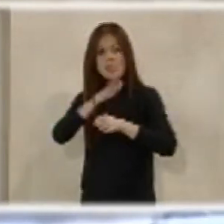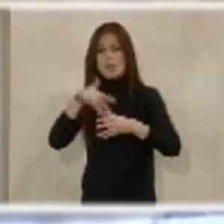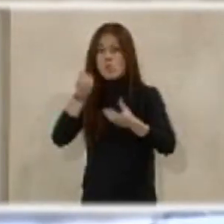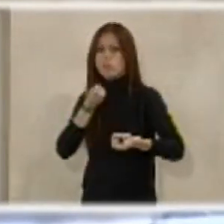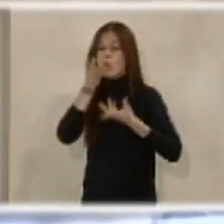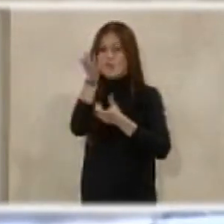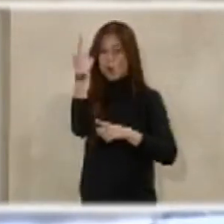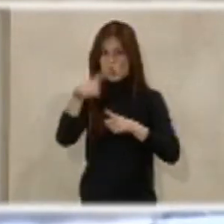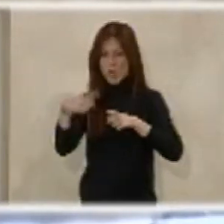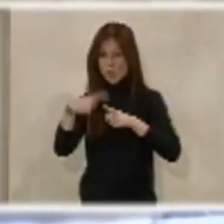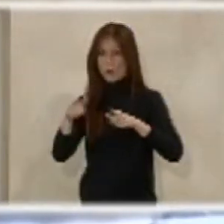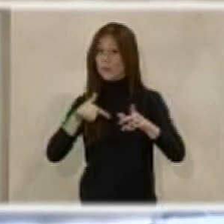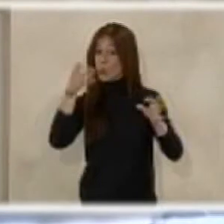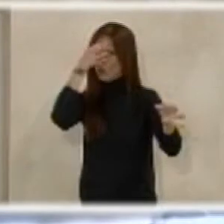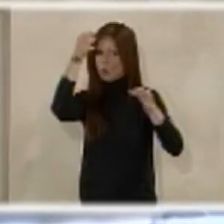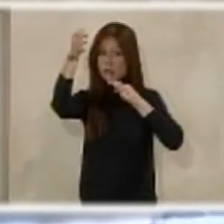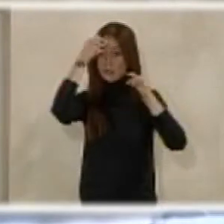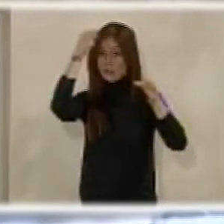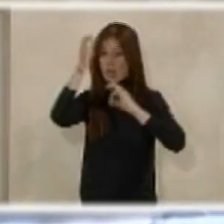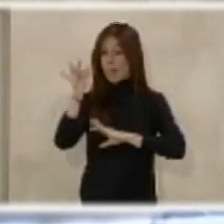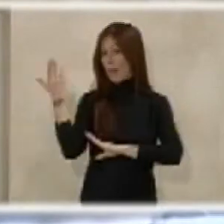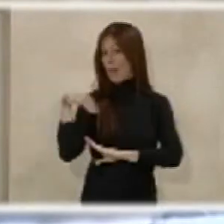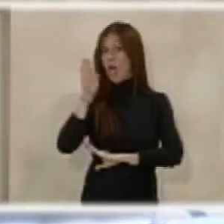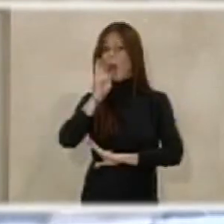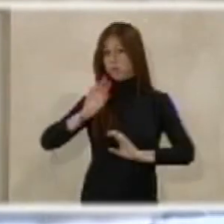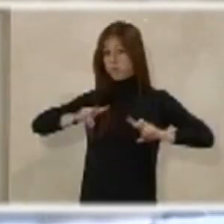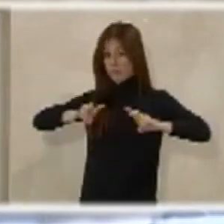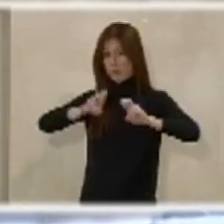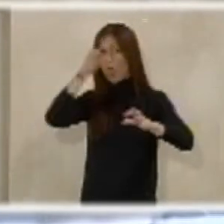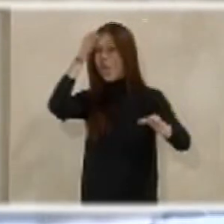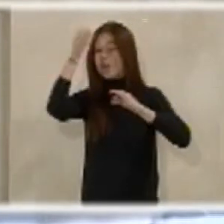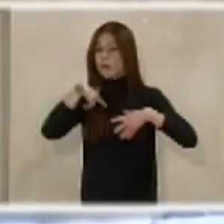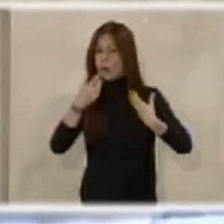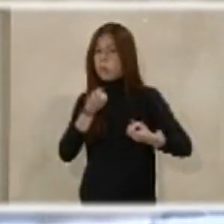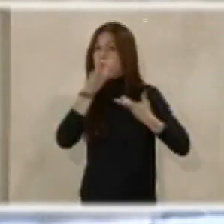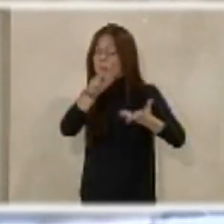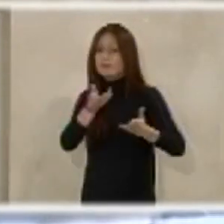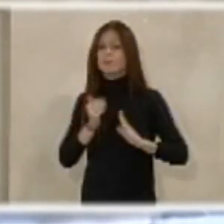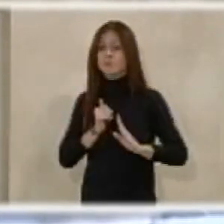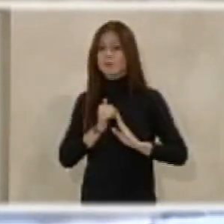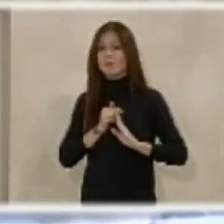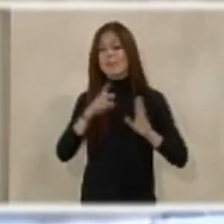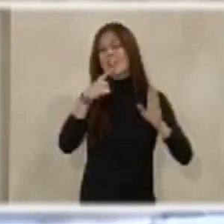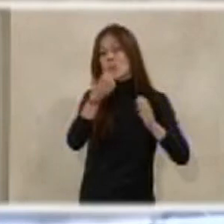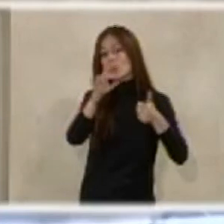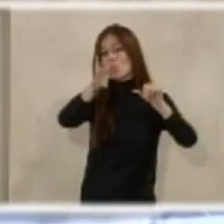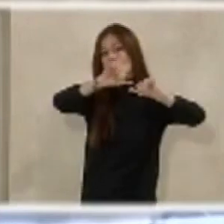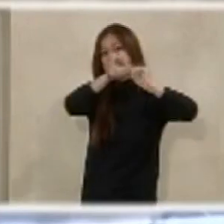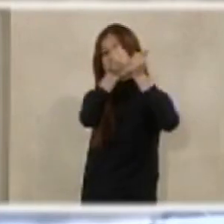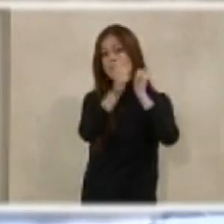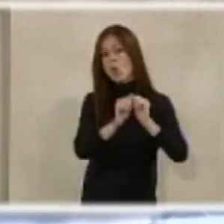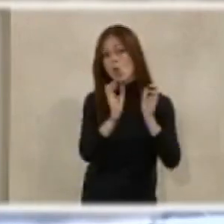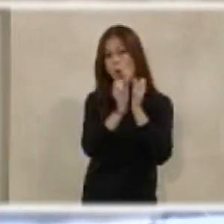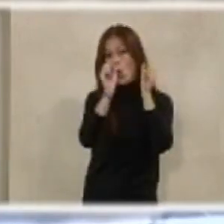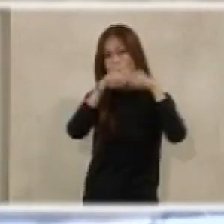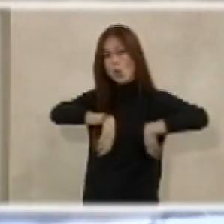cosas. He hecho un matiz, además, al principio de la intervención, diciendo y sustituyendo el modelo de